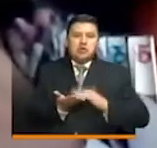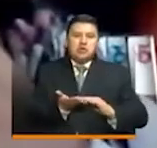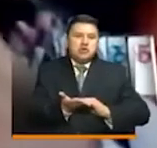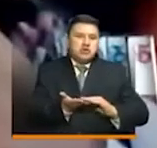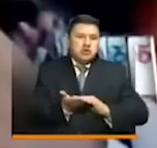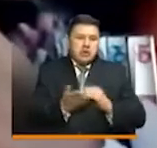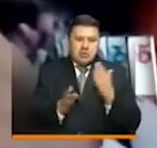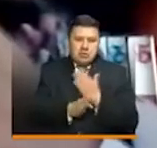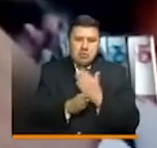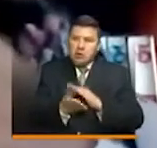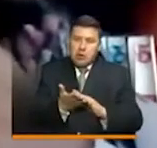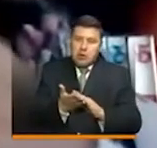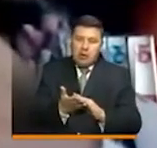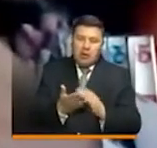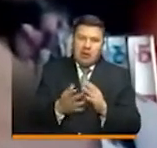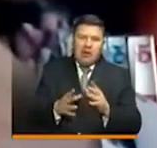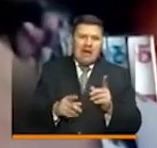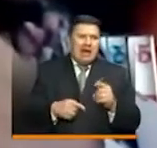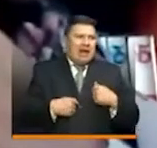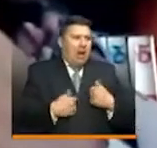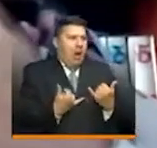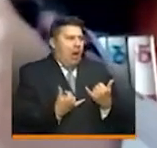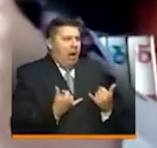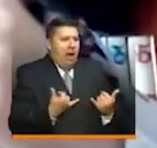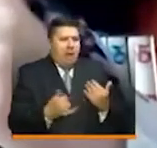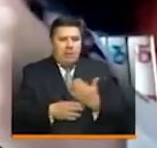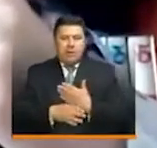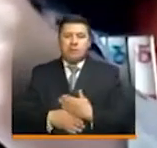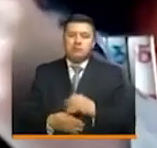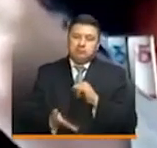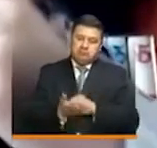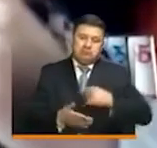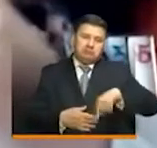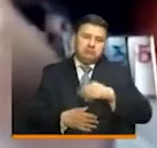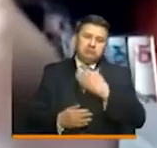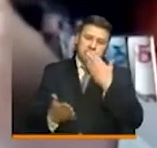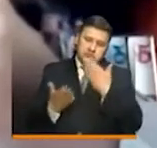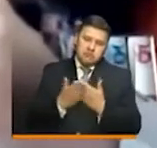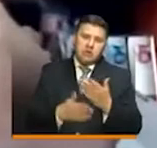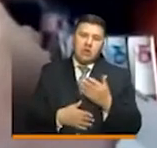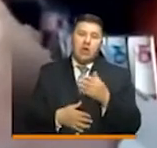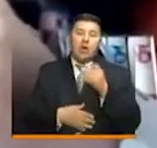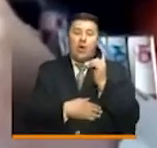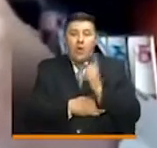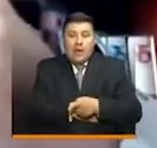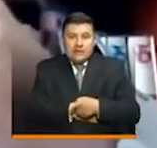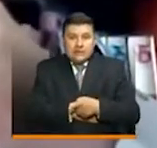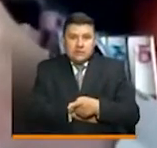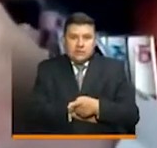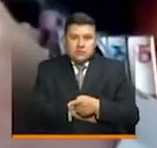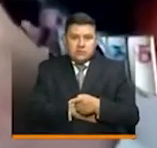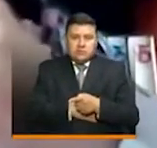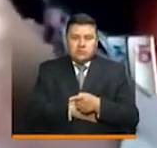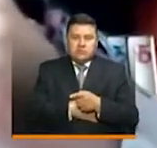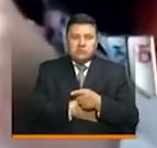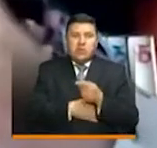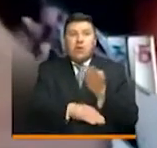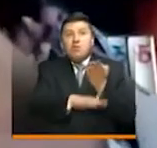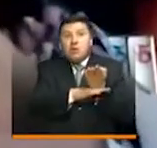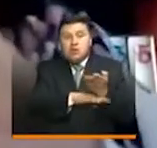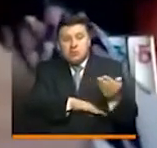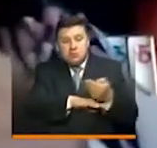una problemática que nos atañe a todos. Asimismo, agradecemos al jurado por tomar en cuenta nuestra